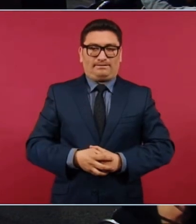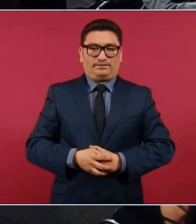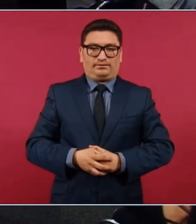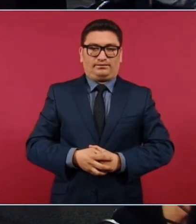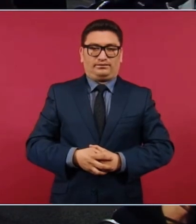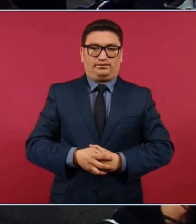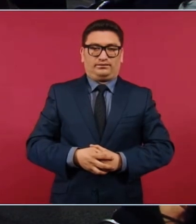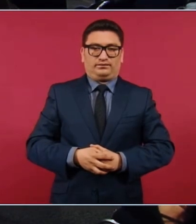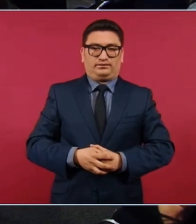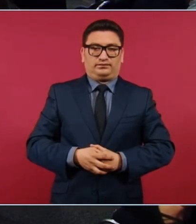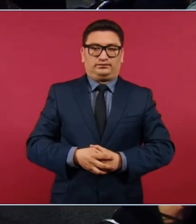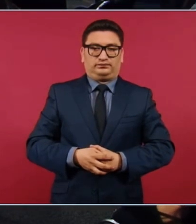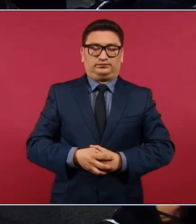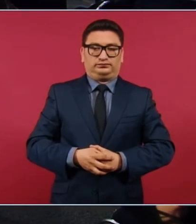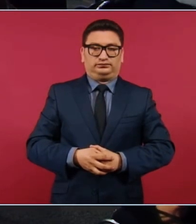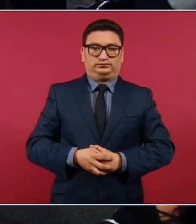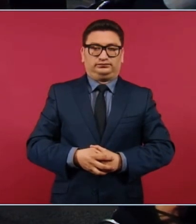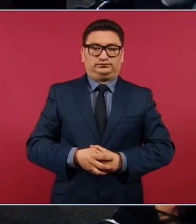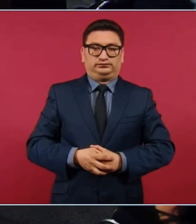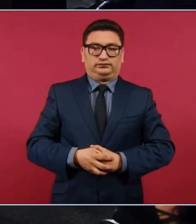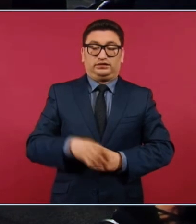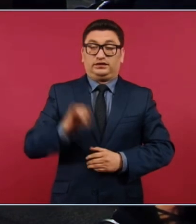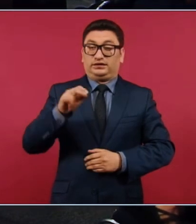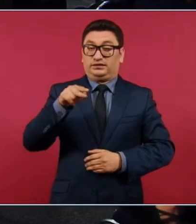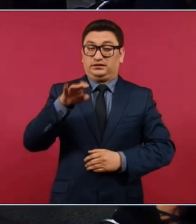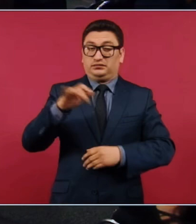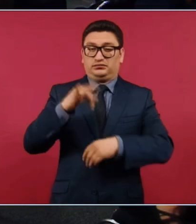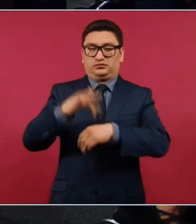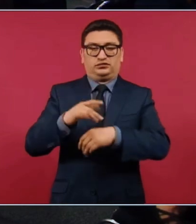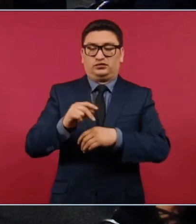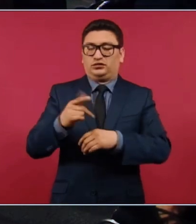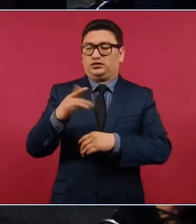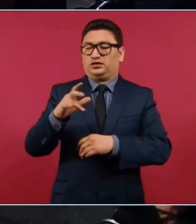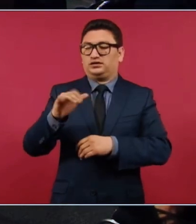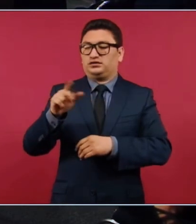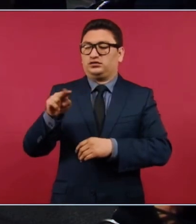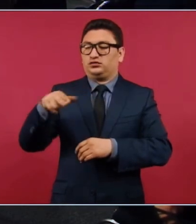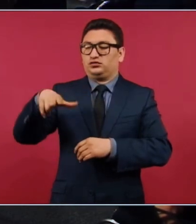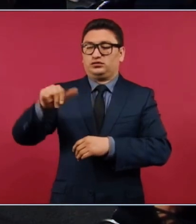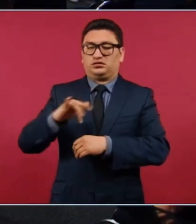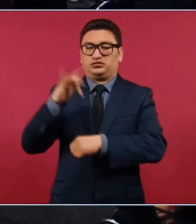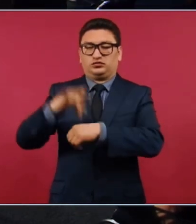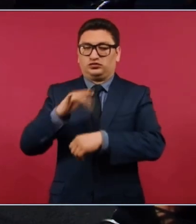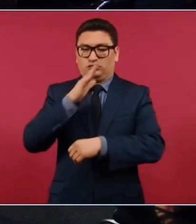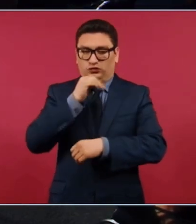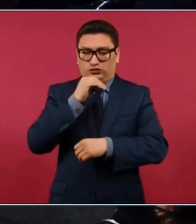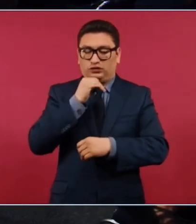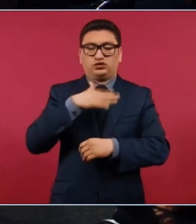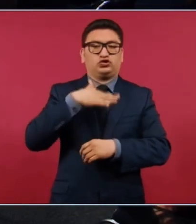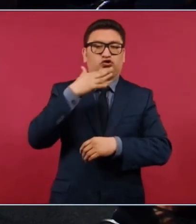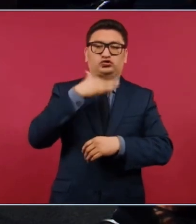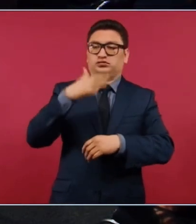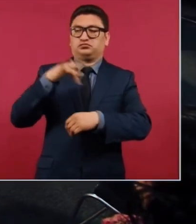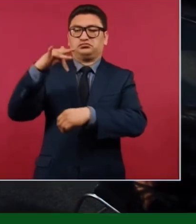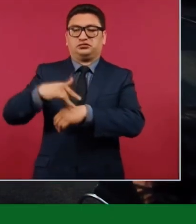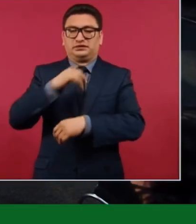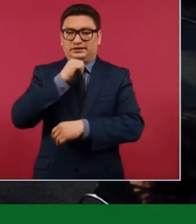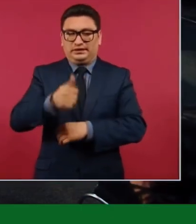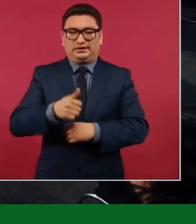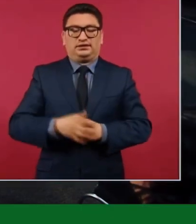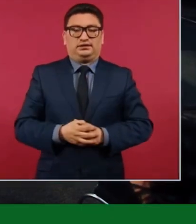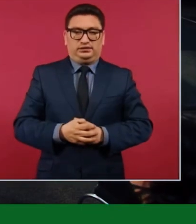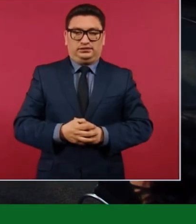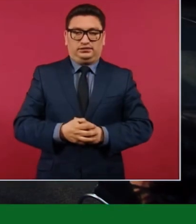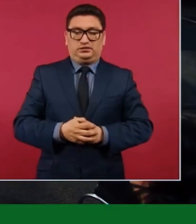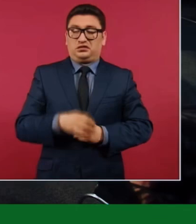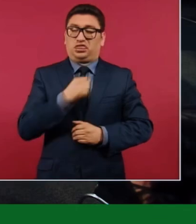no se toca, García Luna no se toca, la corrupción no se toca, el